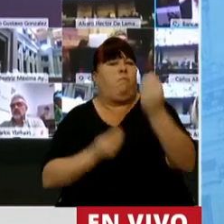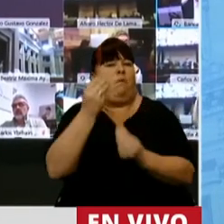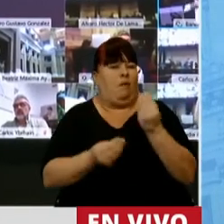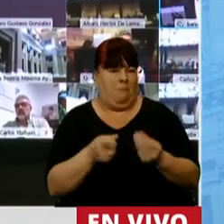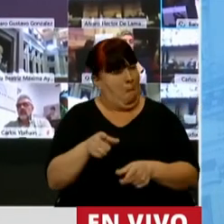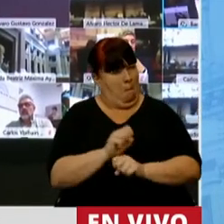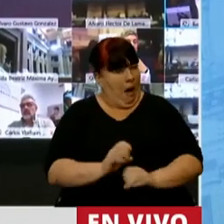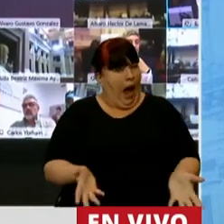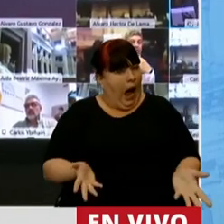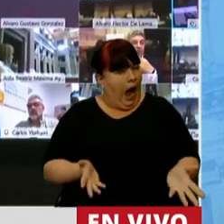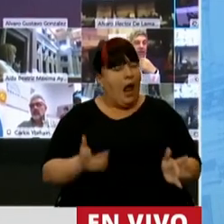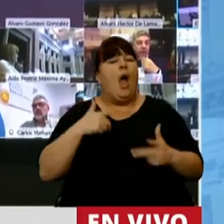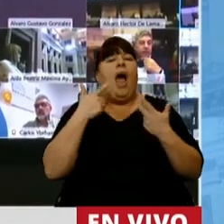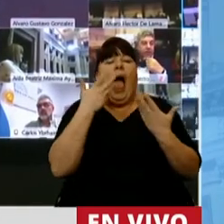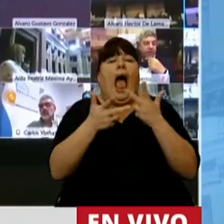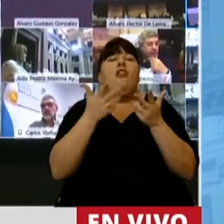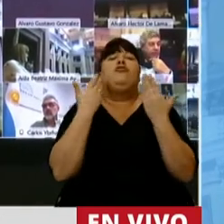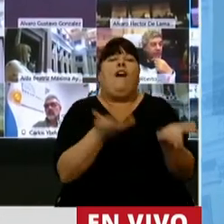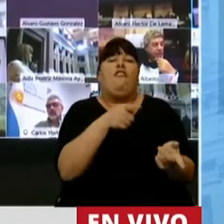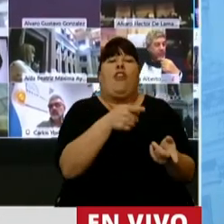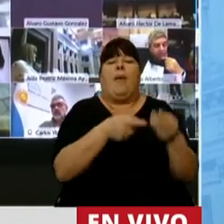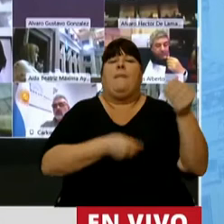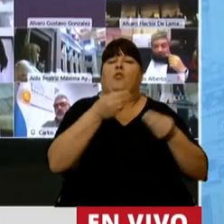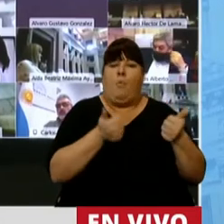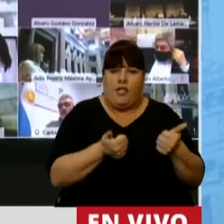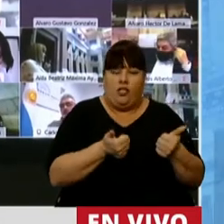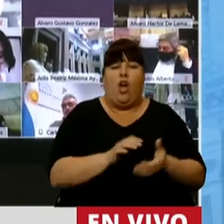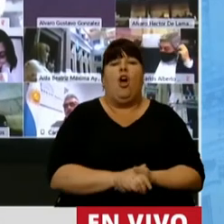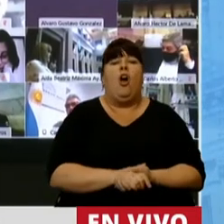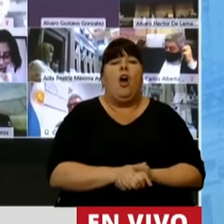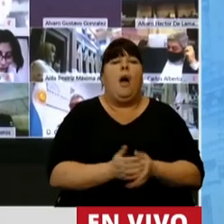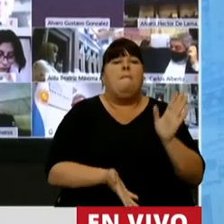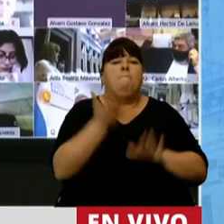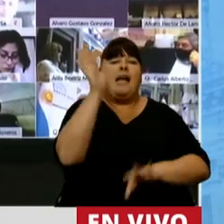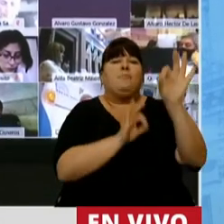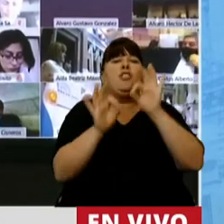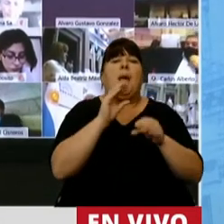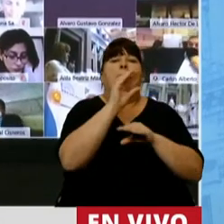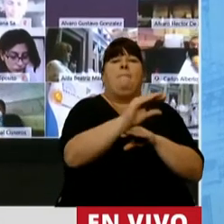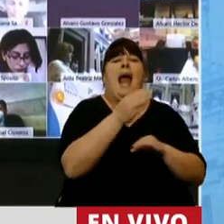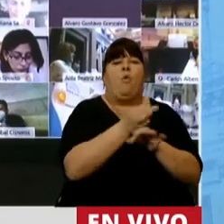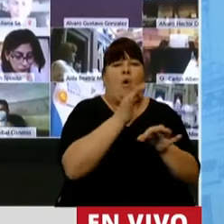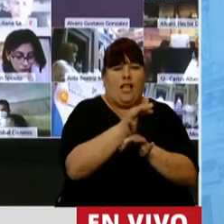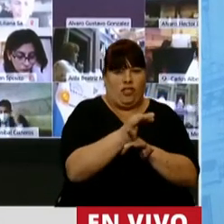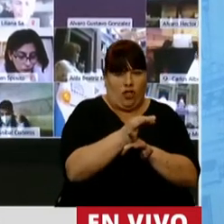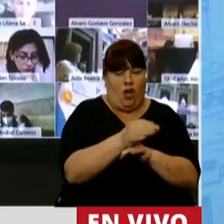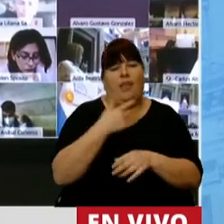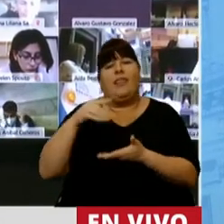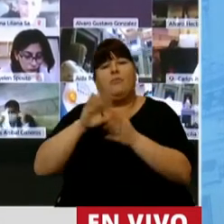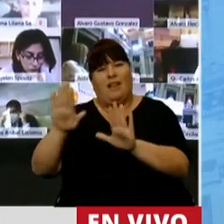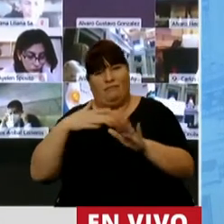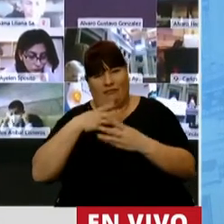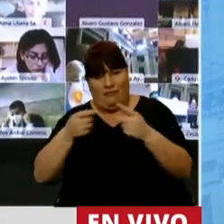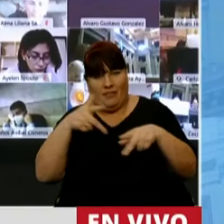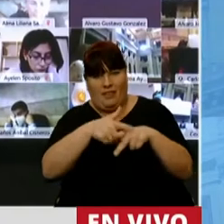eso qué mal quiero hablar en favor del presupuesto se aumenta el porcentaje en educación eso tiene un valor enorme